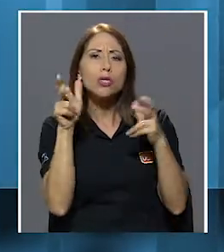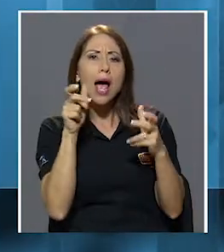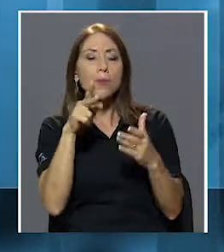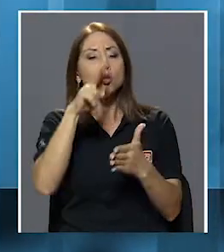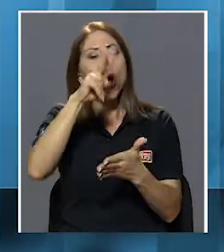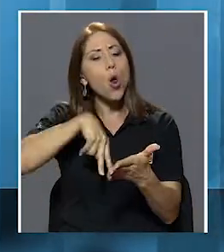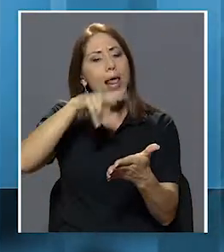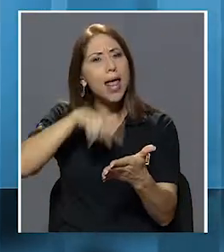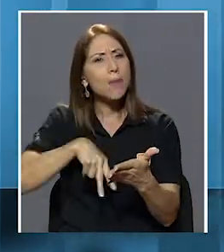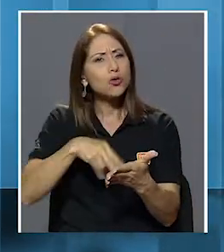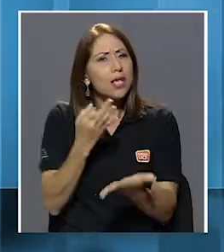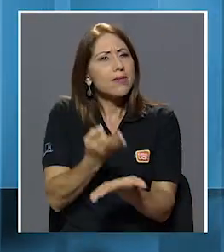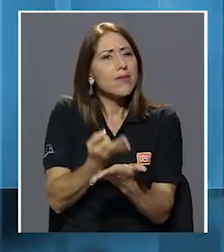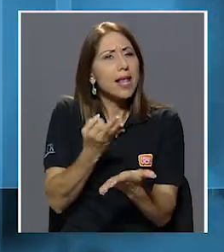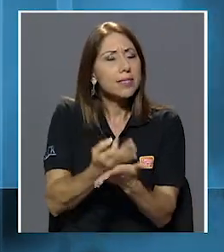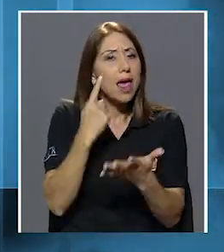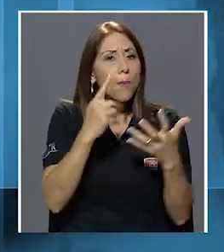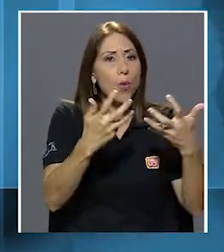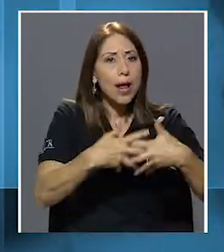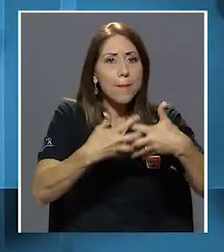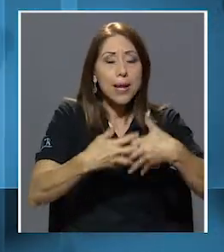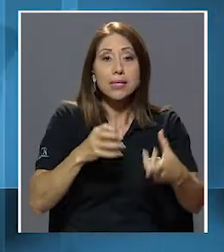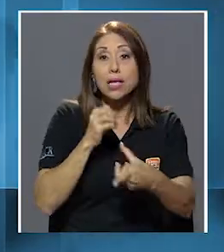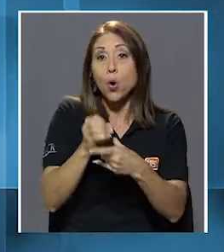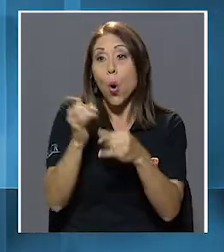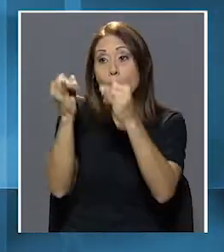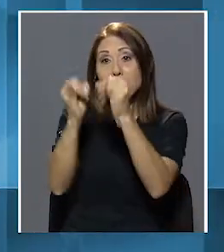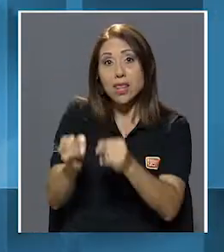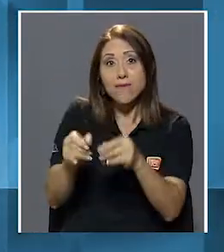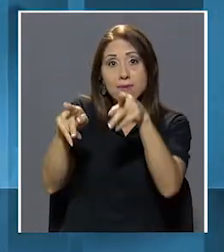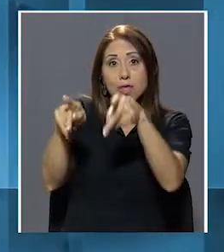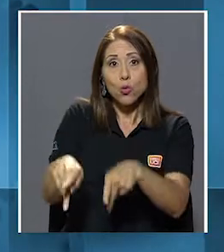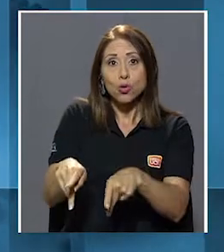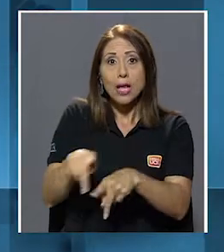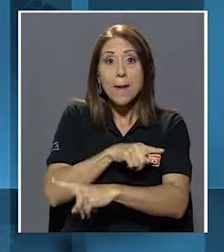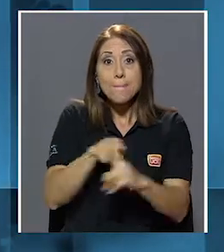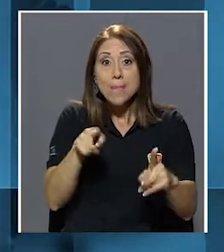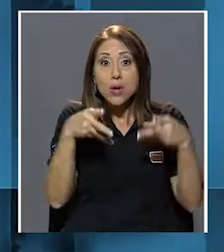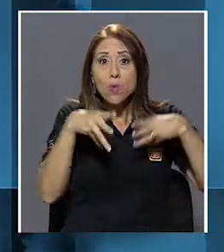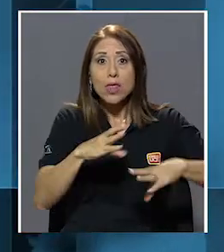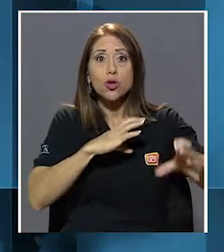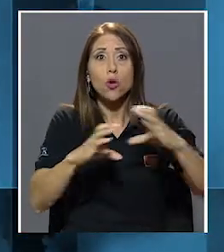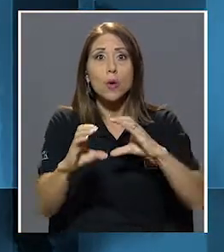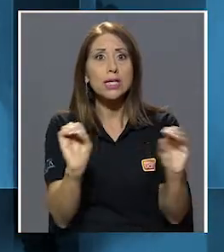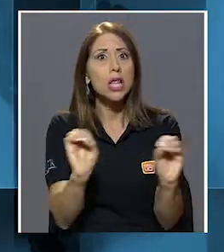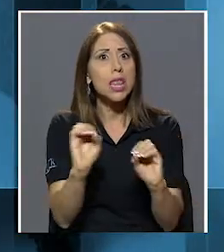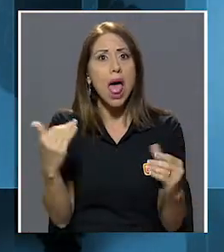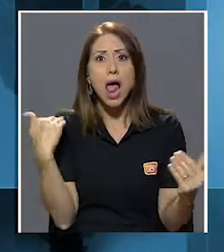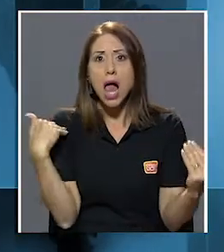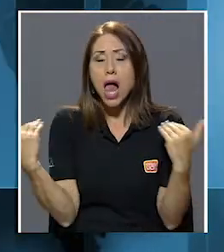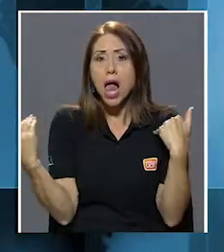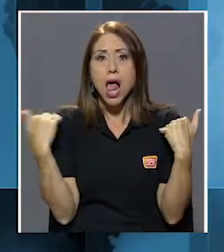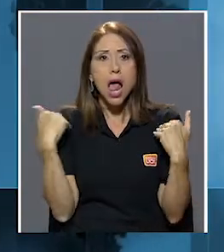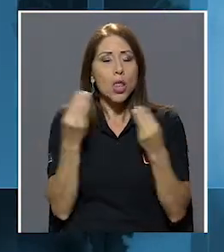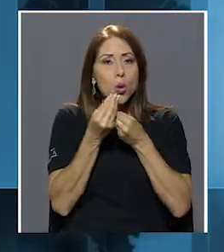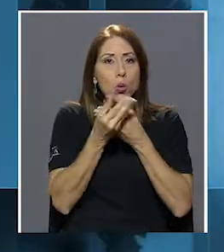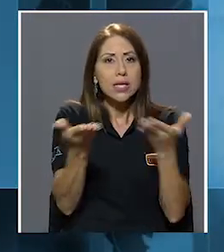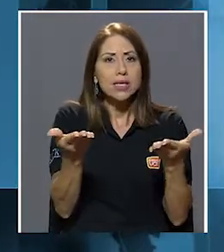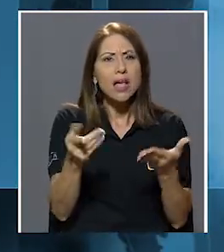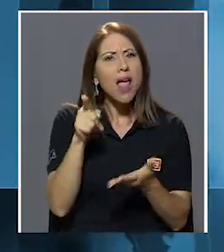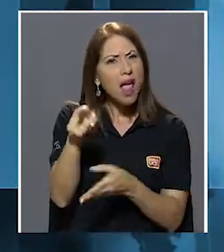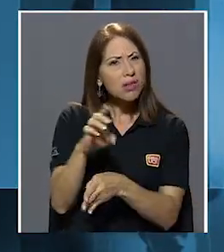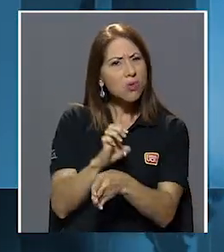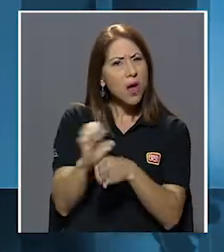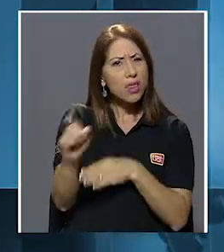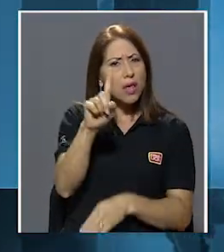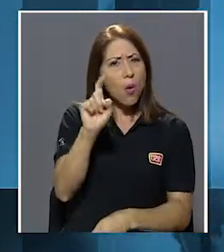leemos es financiada por empresas o individuos sin que los medios nos lo adviertan. ¿Es esto ético?